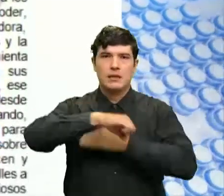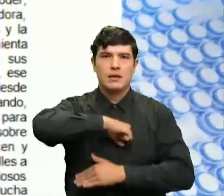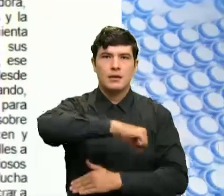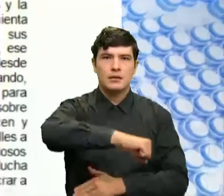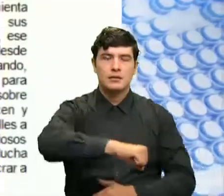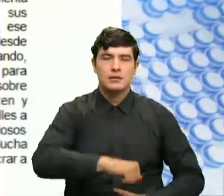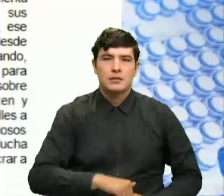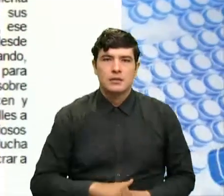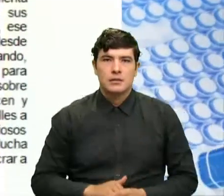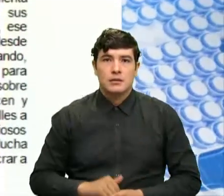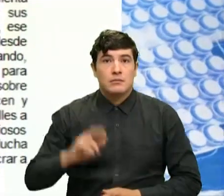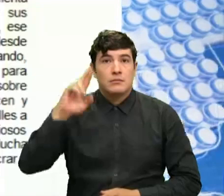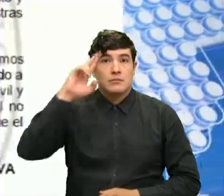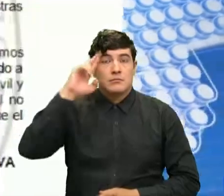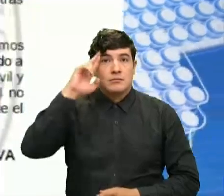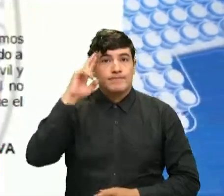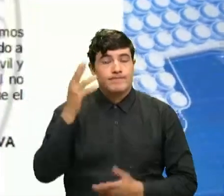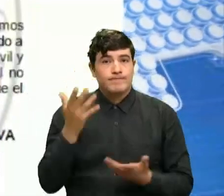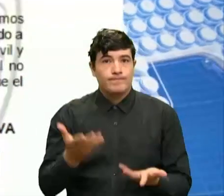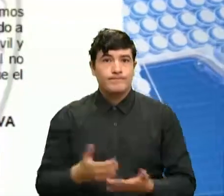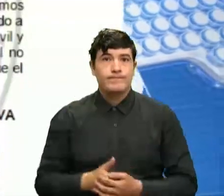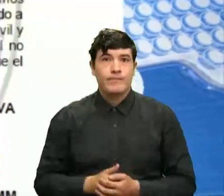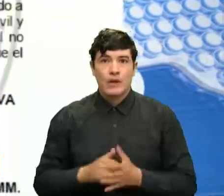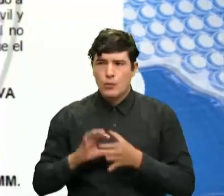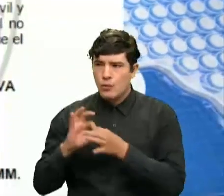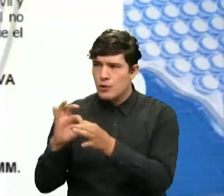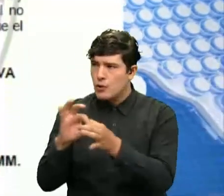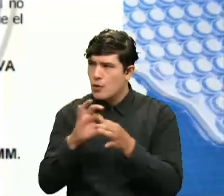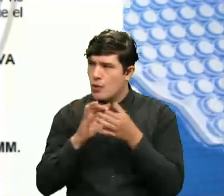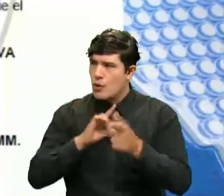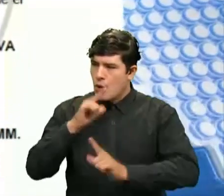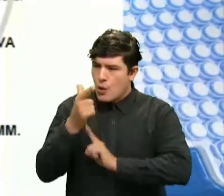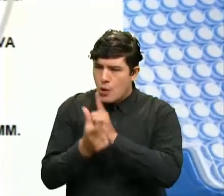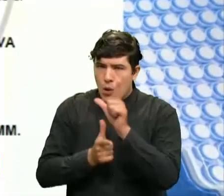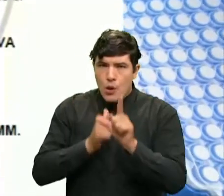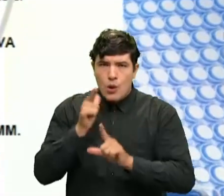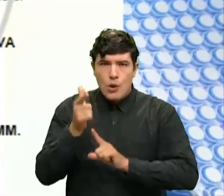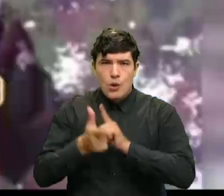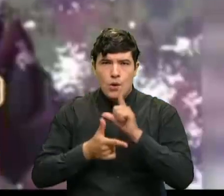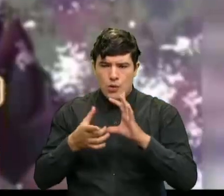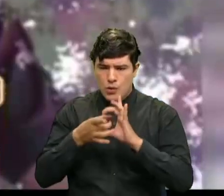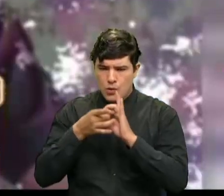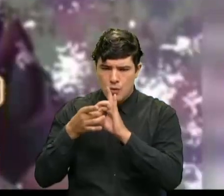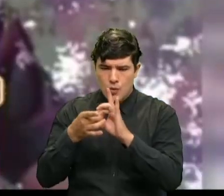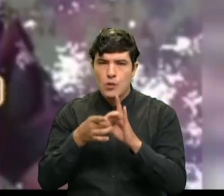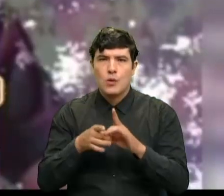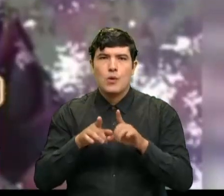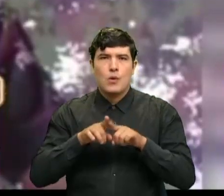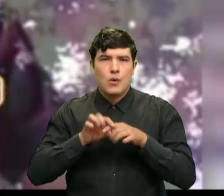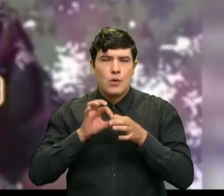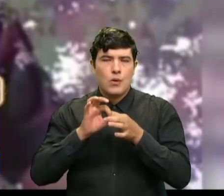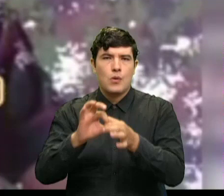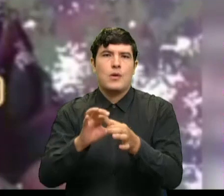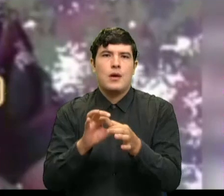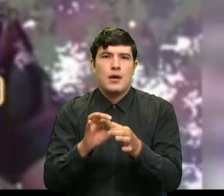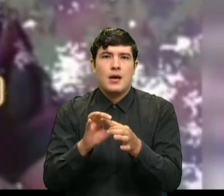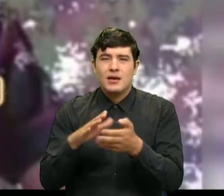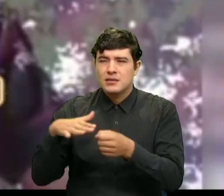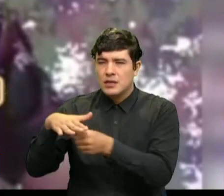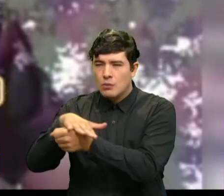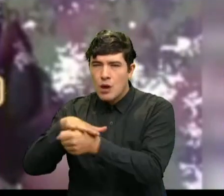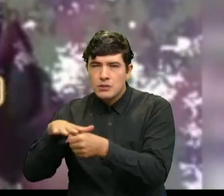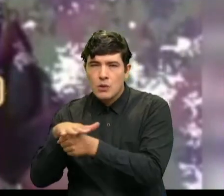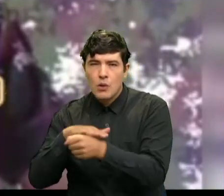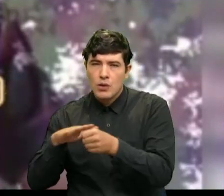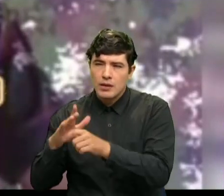ello, es que debemos unir fuerzas y luchar de la mano sin hacer distinguos ideológicos, porque la situación no hace distinguos y no